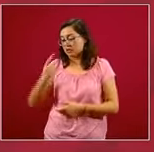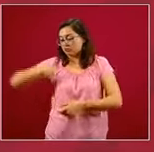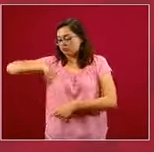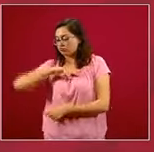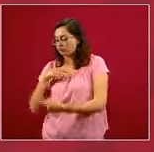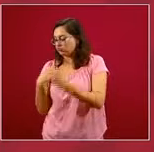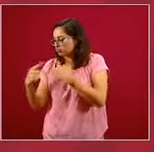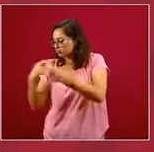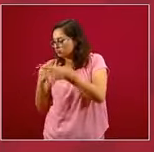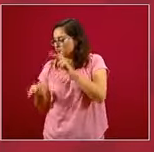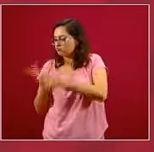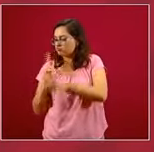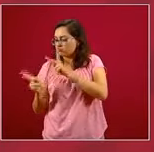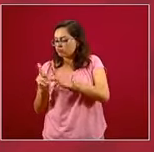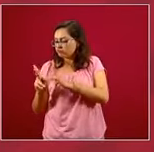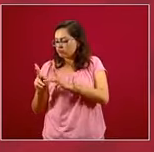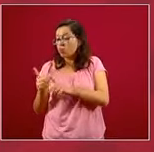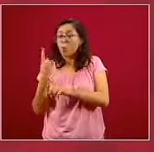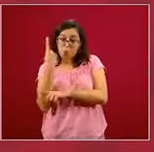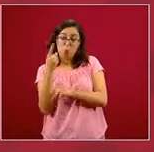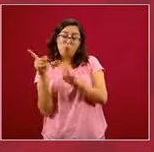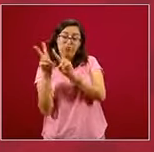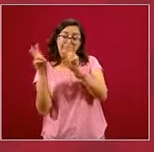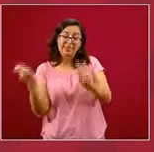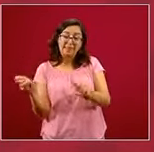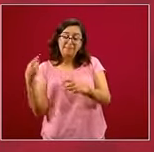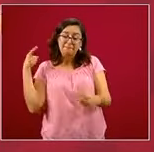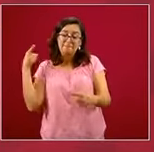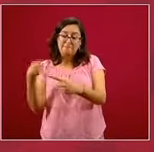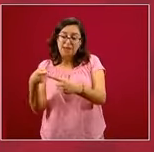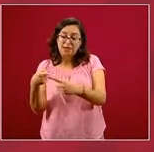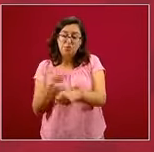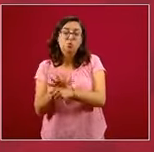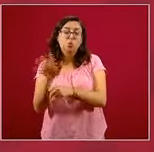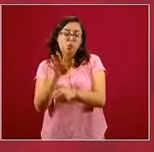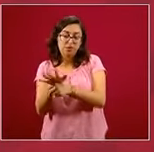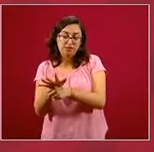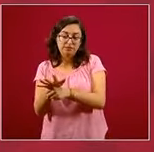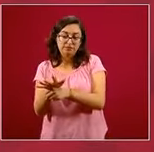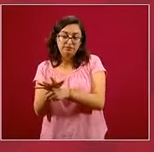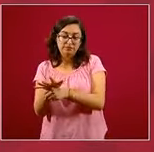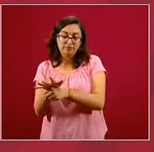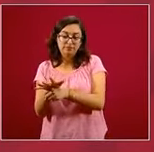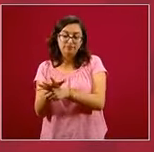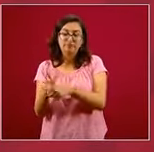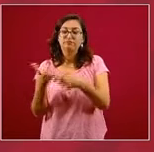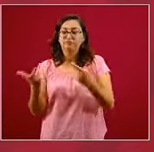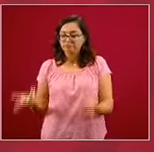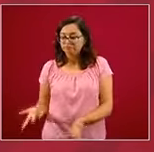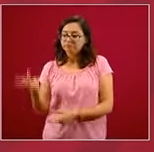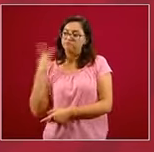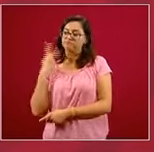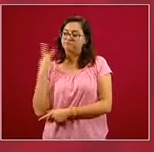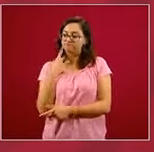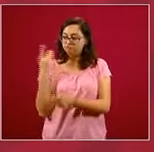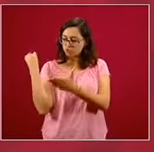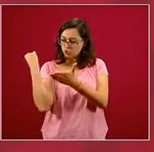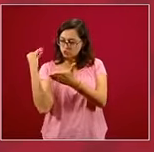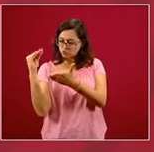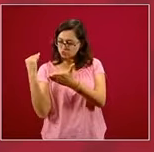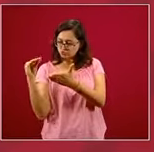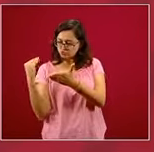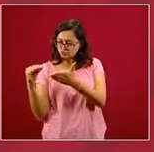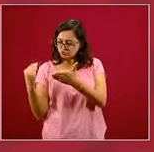líneas de trabajo de Gizamac es contribuir a orientar las políticas públicas